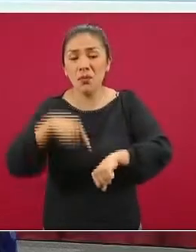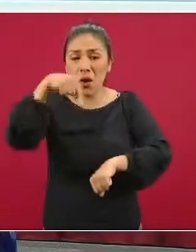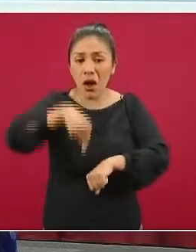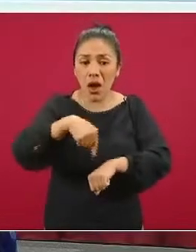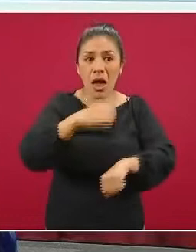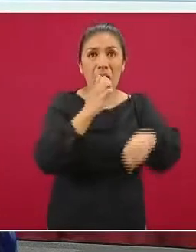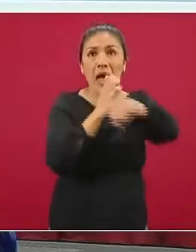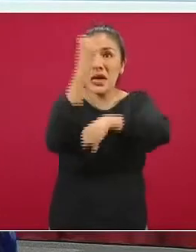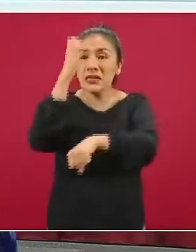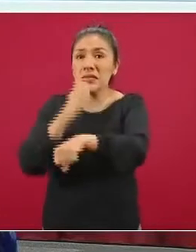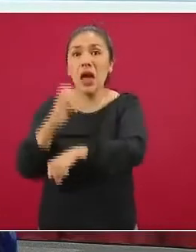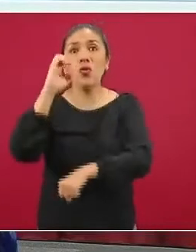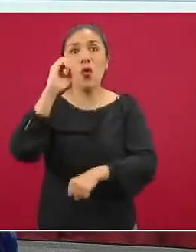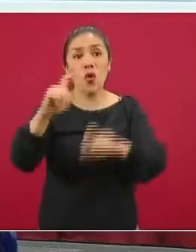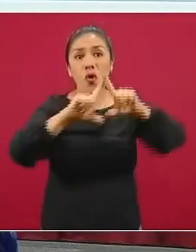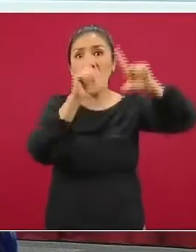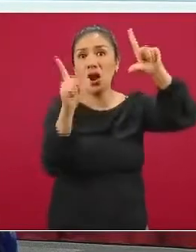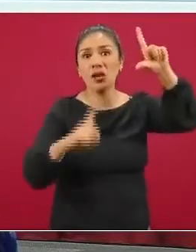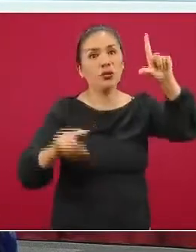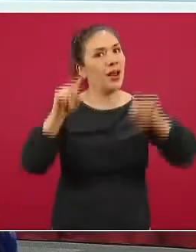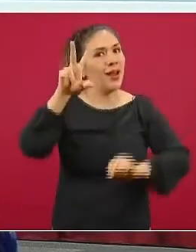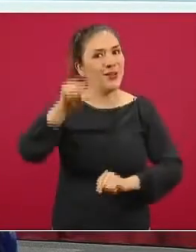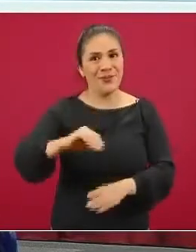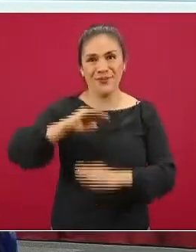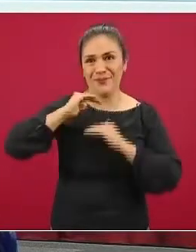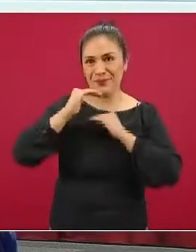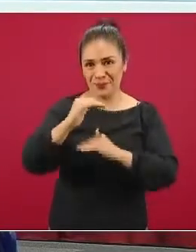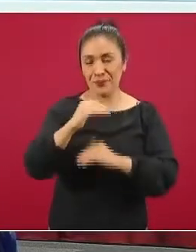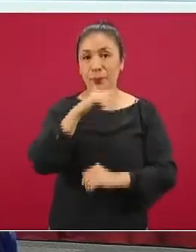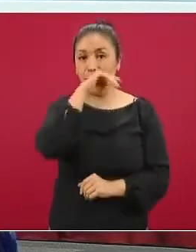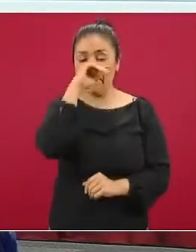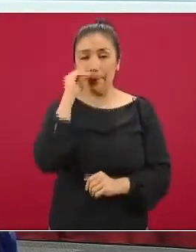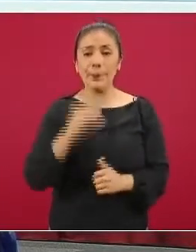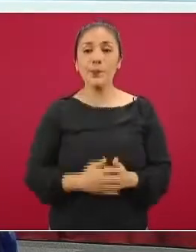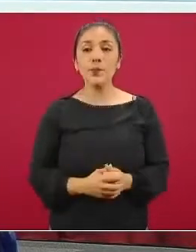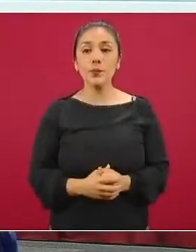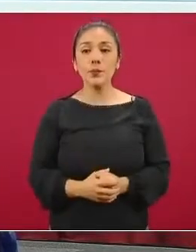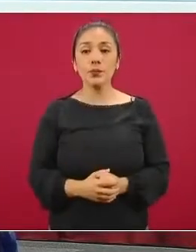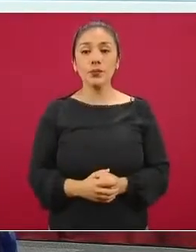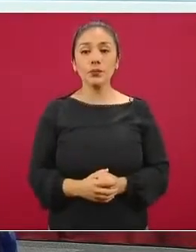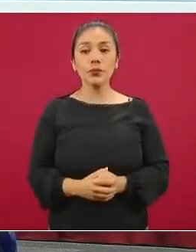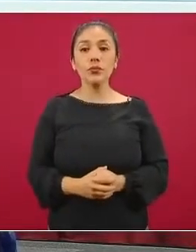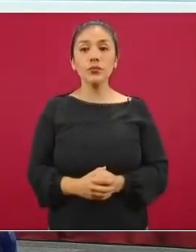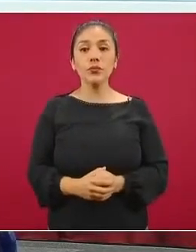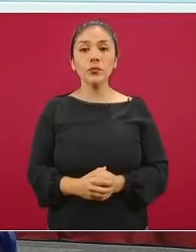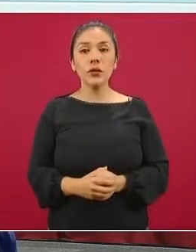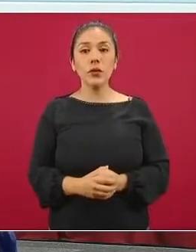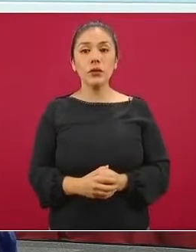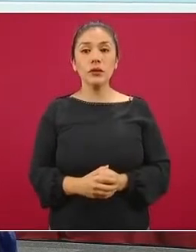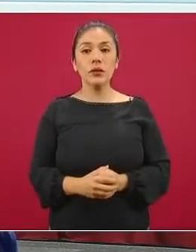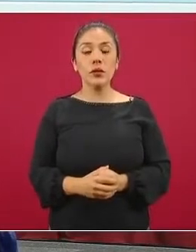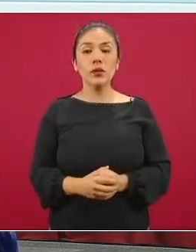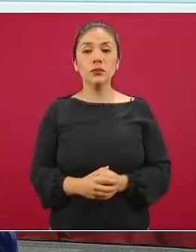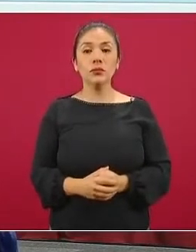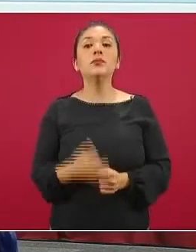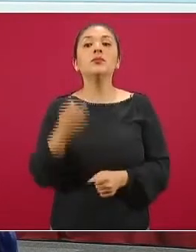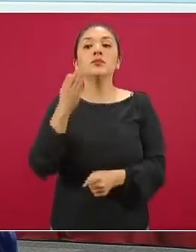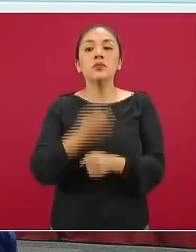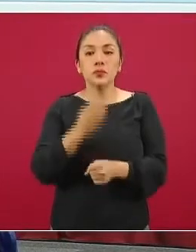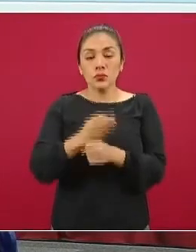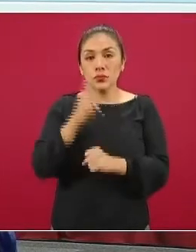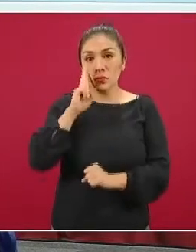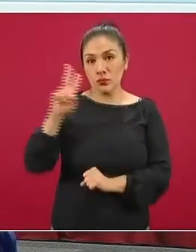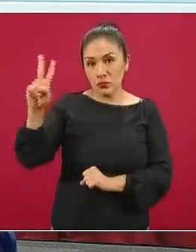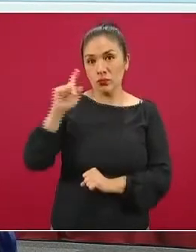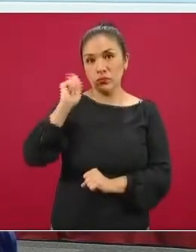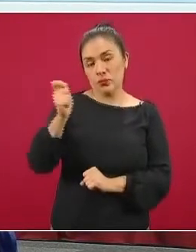estatal y menos en el nivel nacional. Veamos la siguiente diapositiva, por favor. Vamos a actualizar